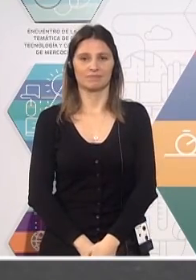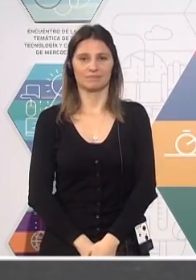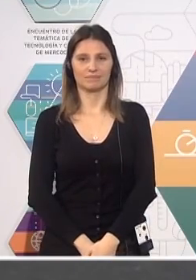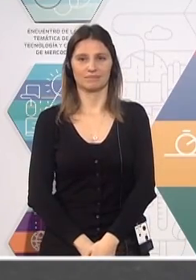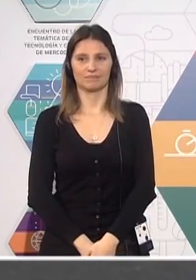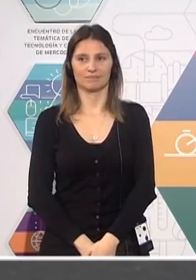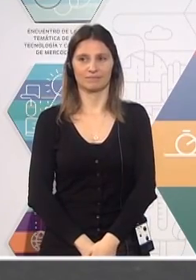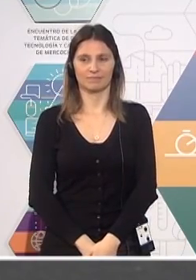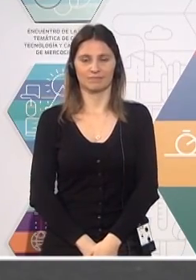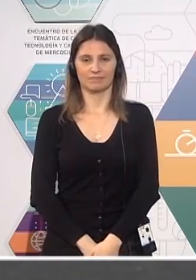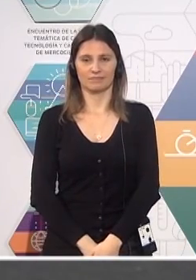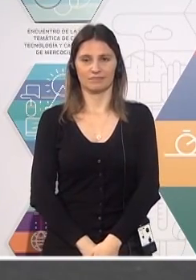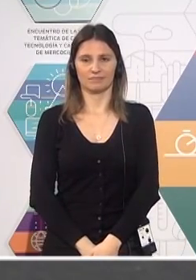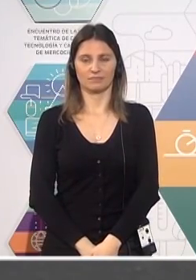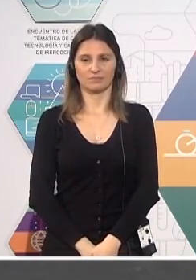Aplausos.